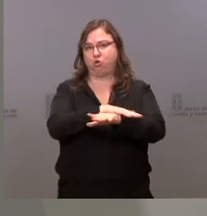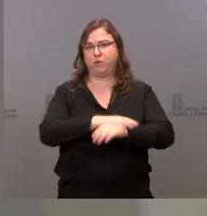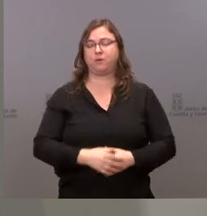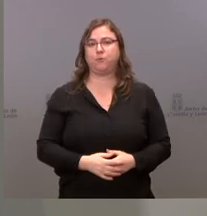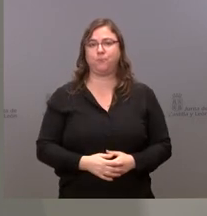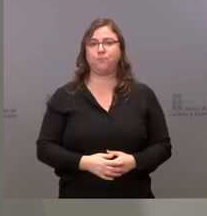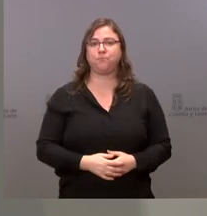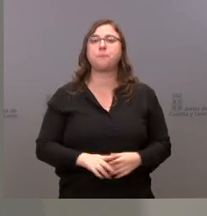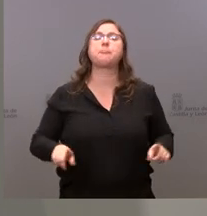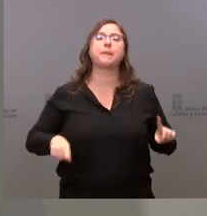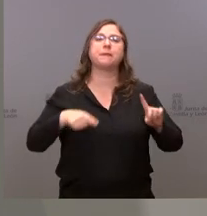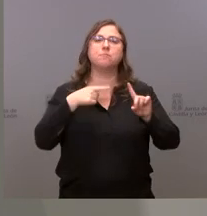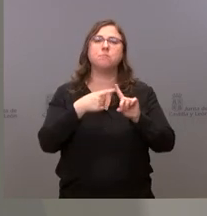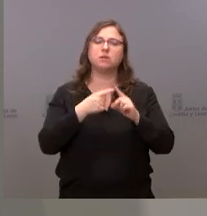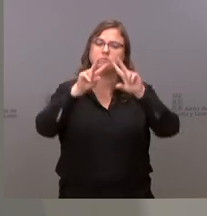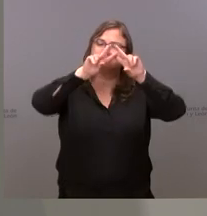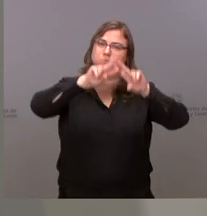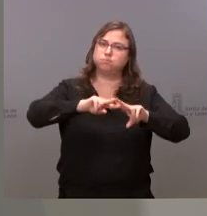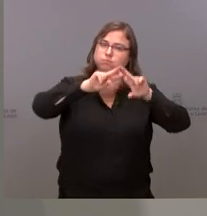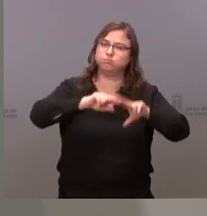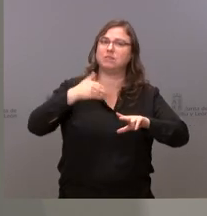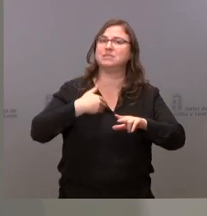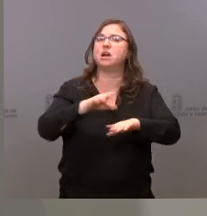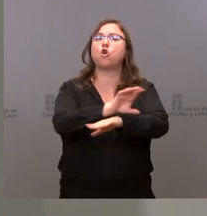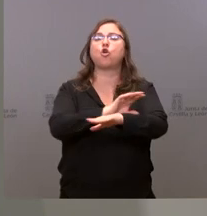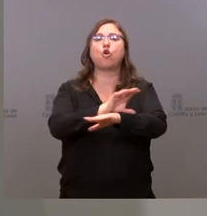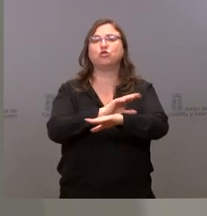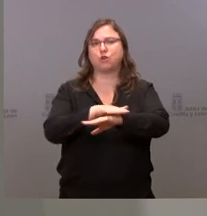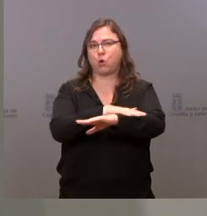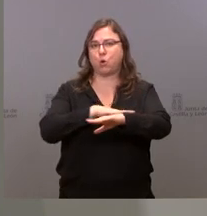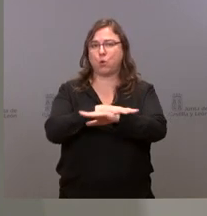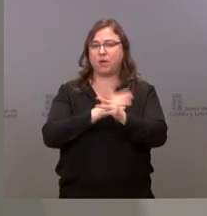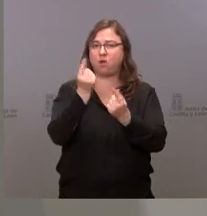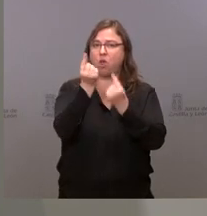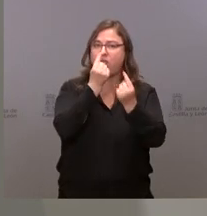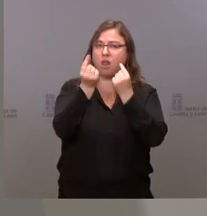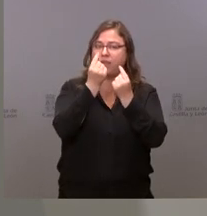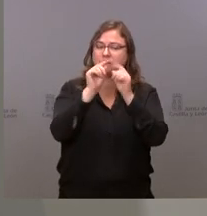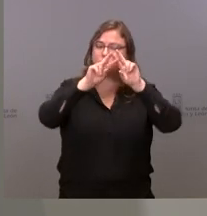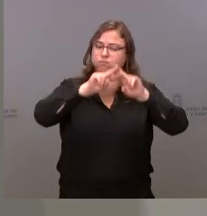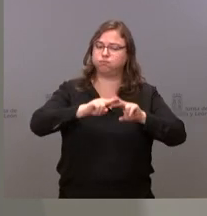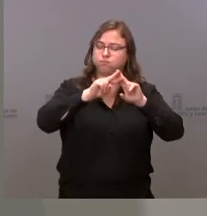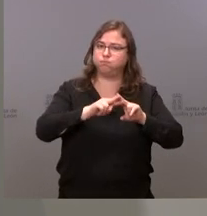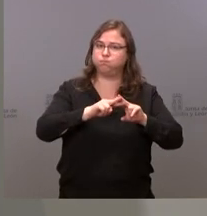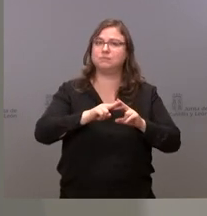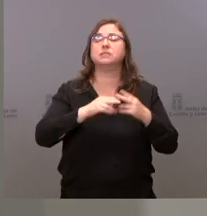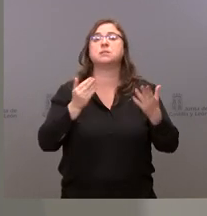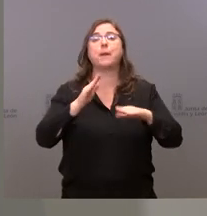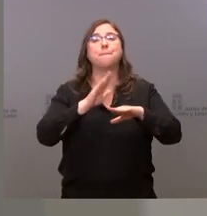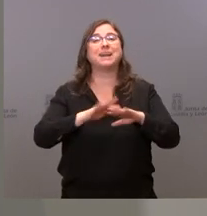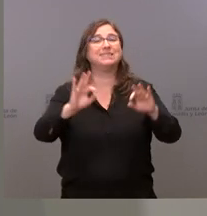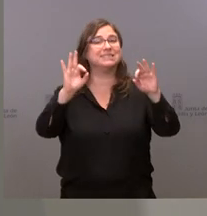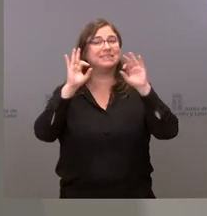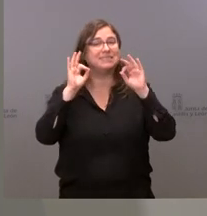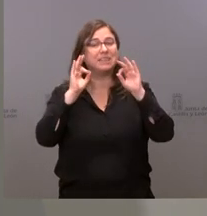Asimismo, hemos analizado en el Consejo de Gobierno los datos últimos que hemos conocido en algunos aspectos, en particular el